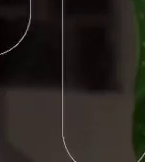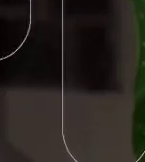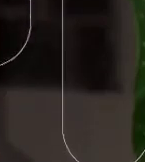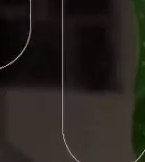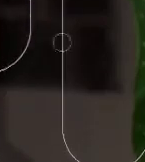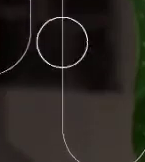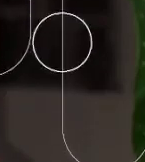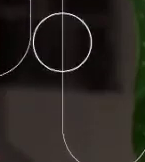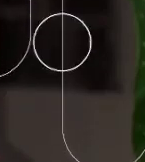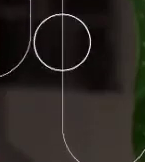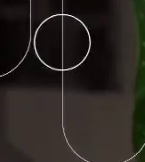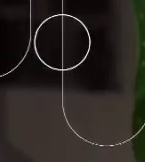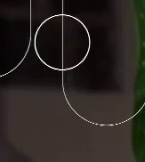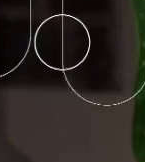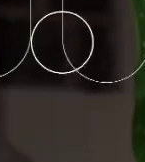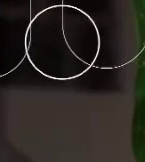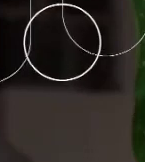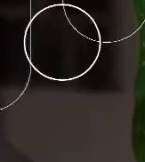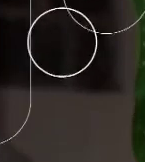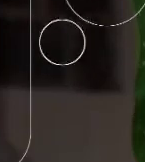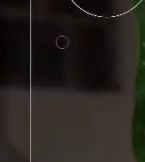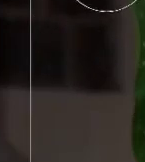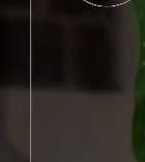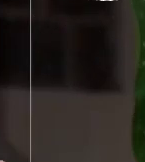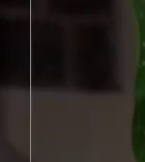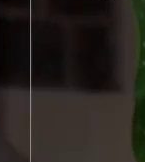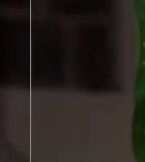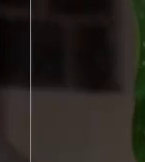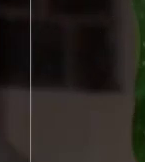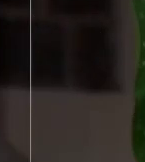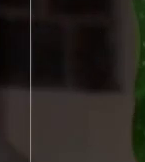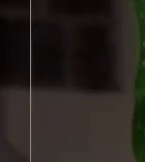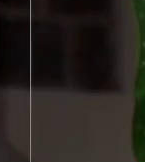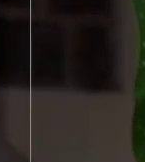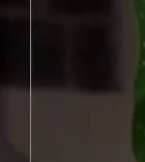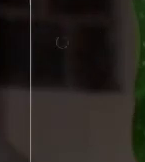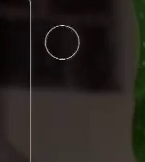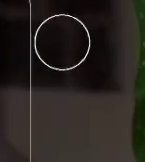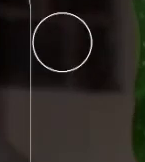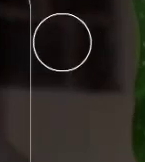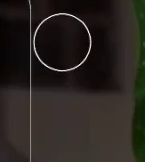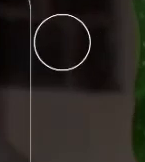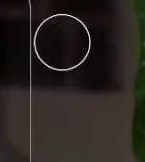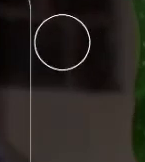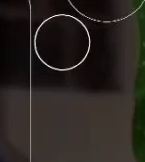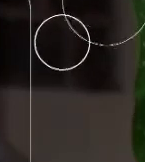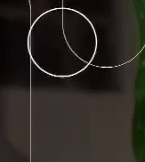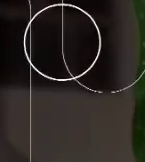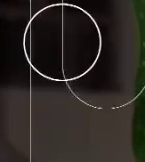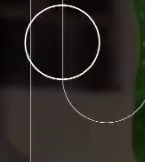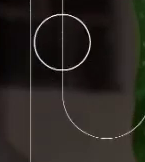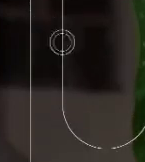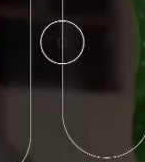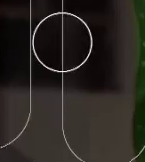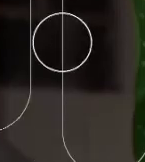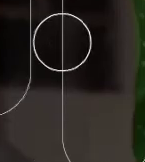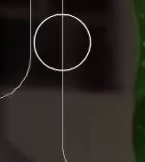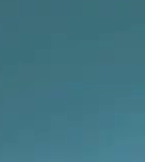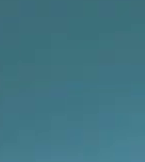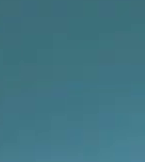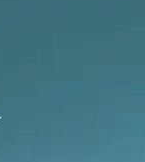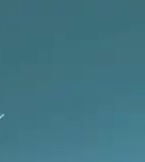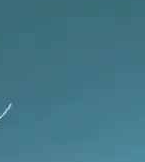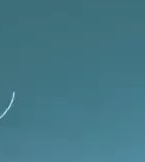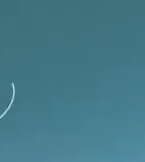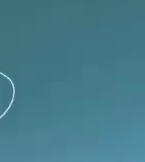mandatarios de los ciudadanos y que ellos nunca deberían de entender que su función es para ir en contra de la ciudadanía.